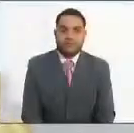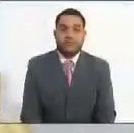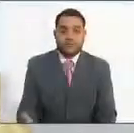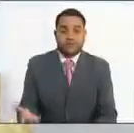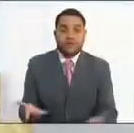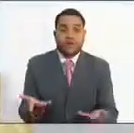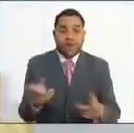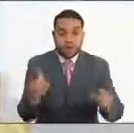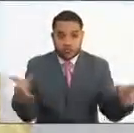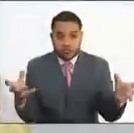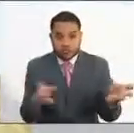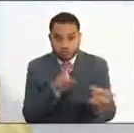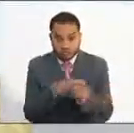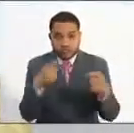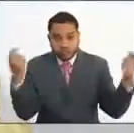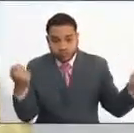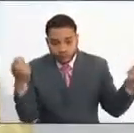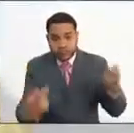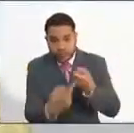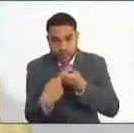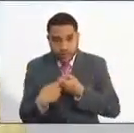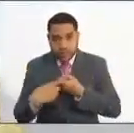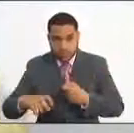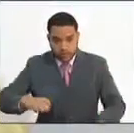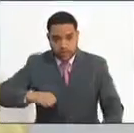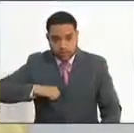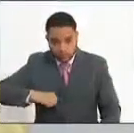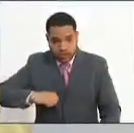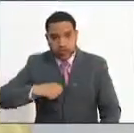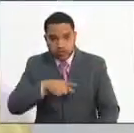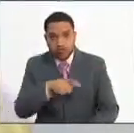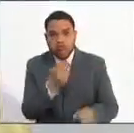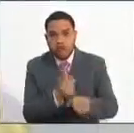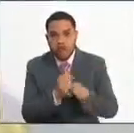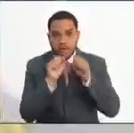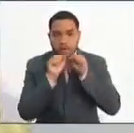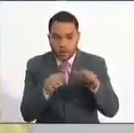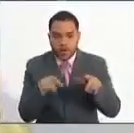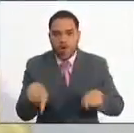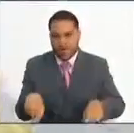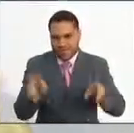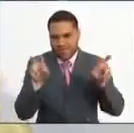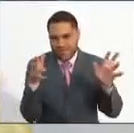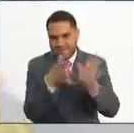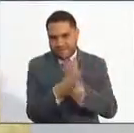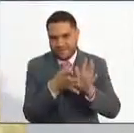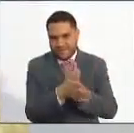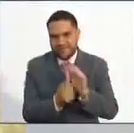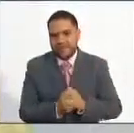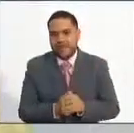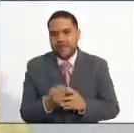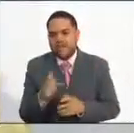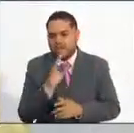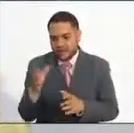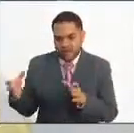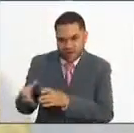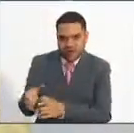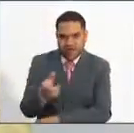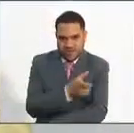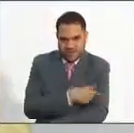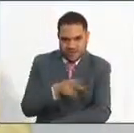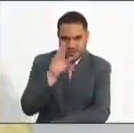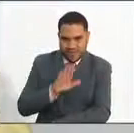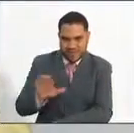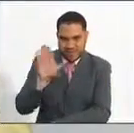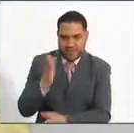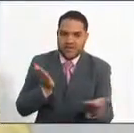Convocatorias de empleo público por mérito y sin impacto en Colombia. Es el tema de hoy en Administración Pública en Acción. Estamos acompañados de los comisionados de la Comisión